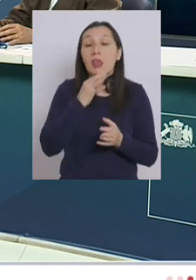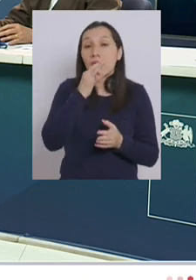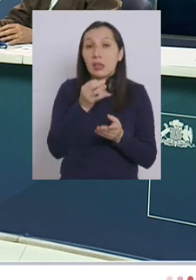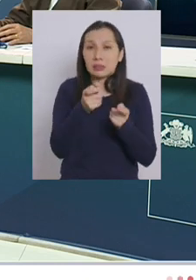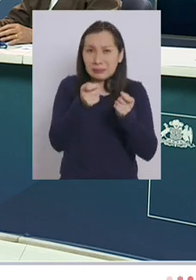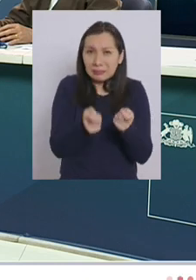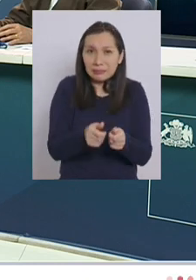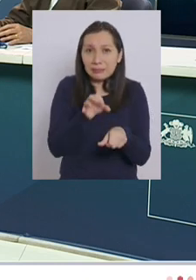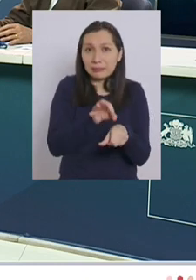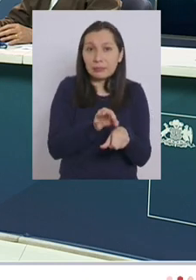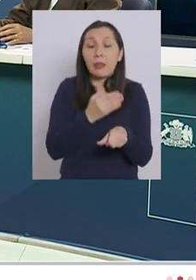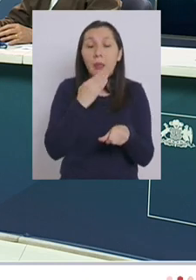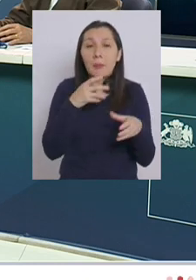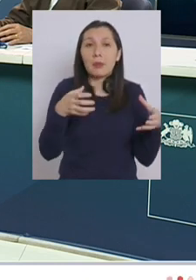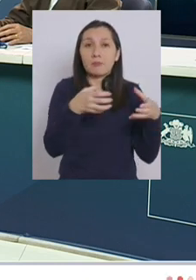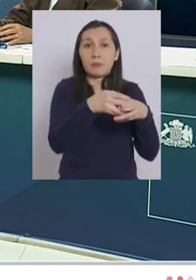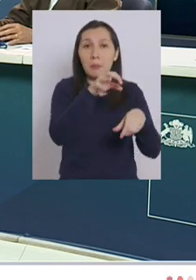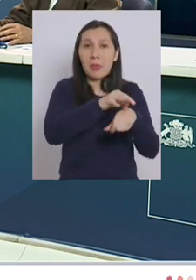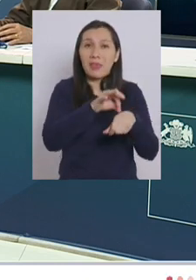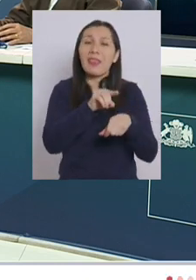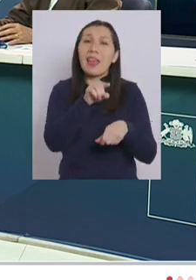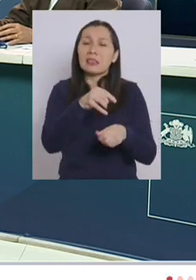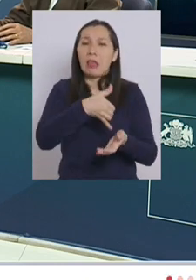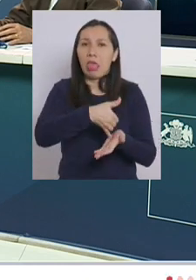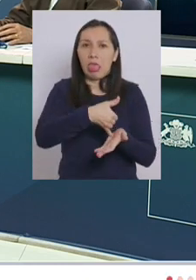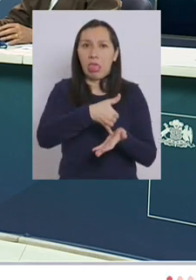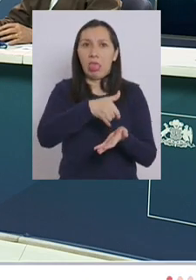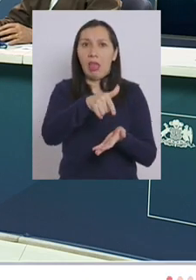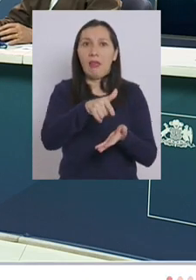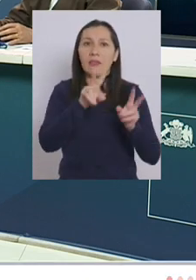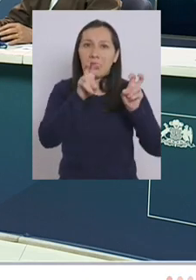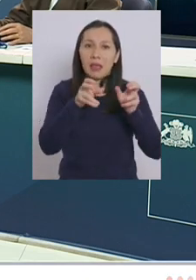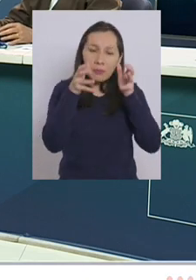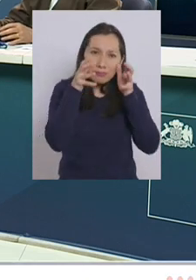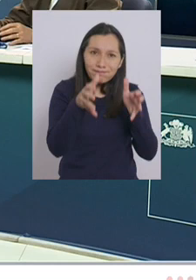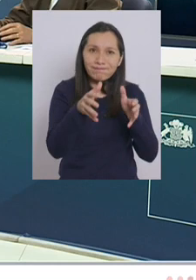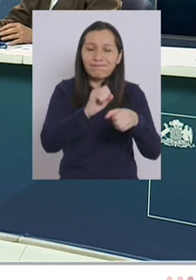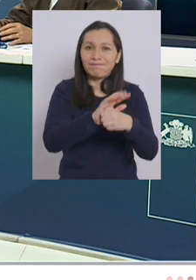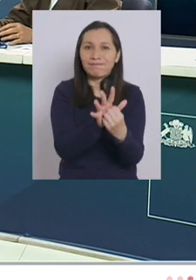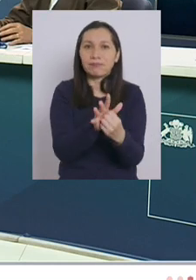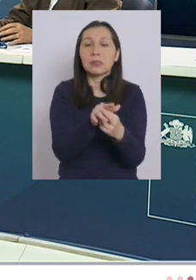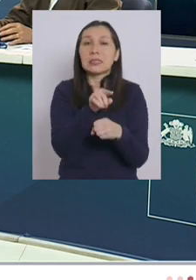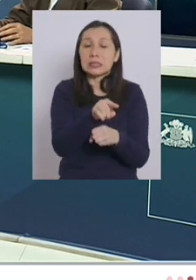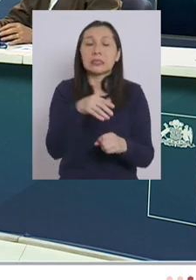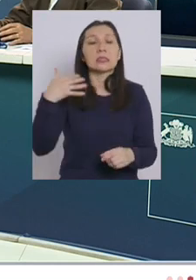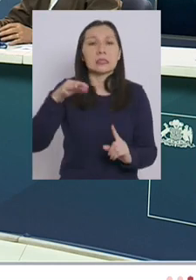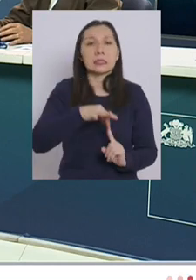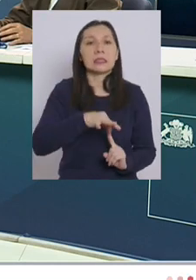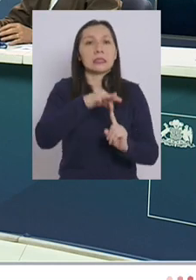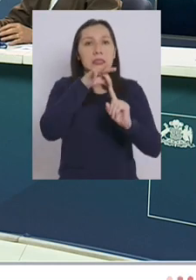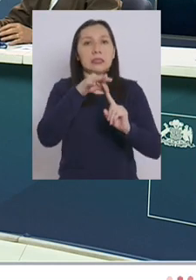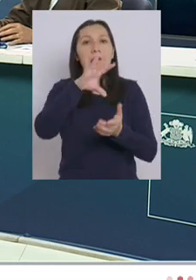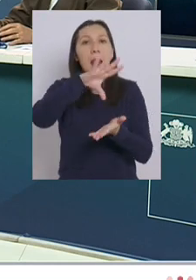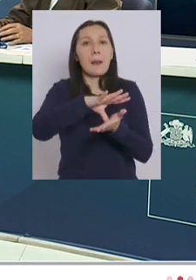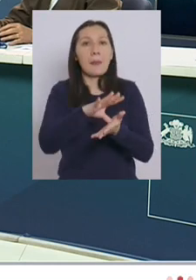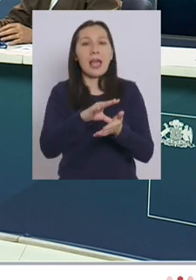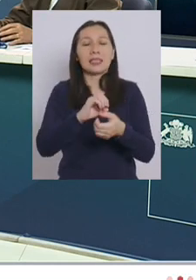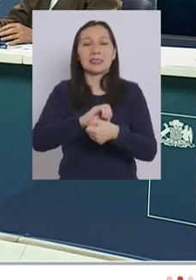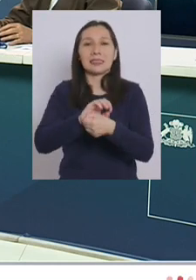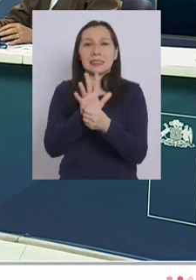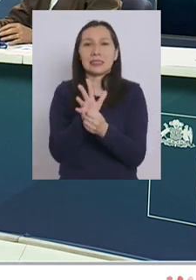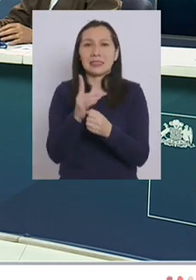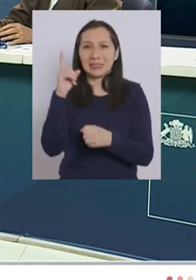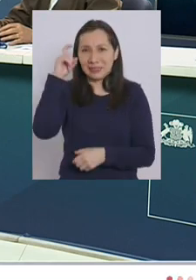especialistas y principalmente el colegio médico ha sido el punto más débil de la pandemia y es indicado como uno de los factores principales que tiene al país con el COVID